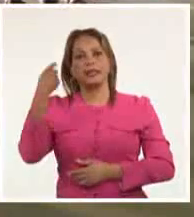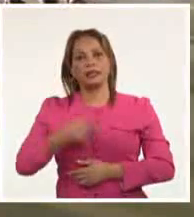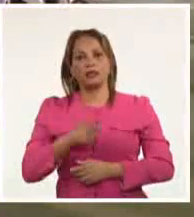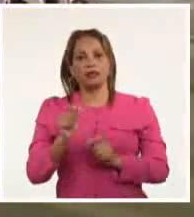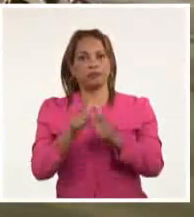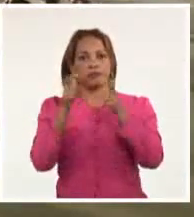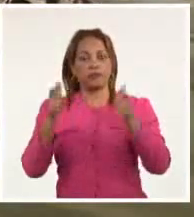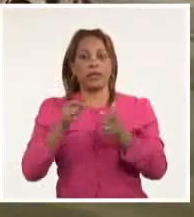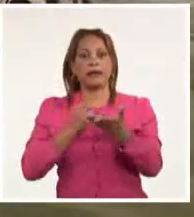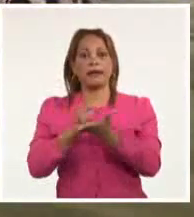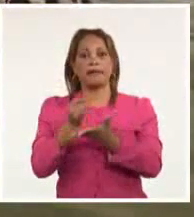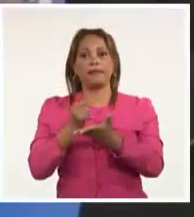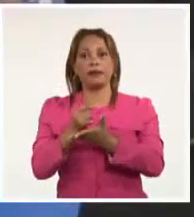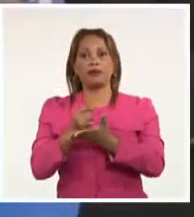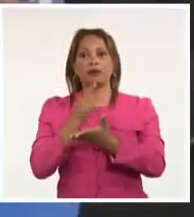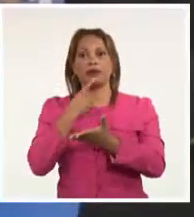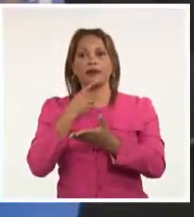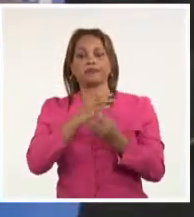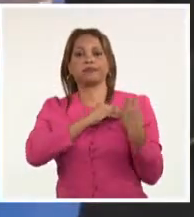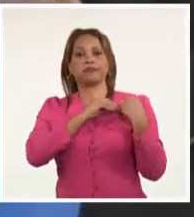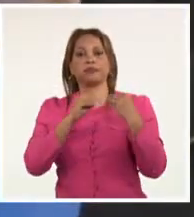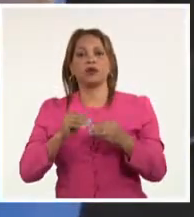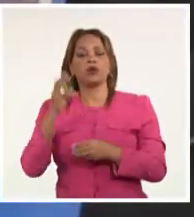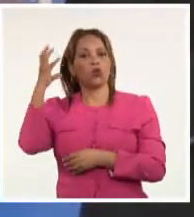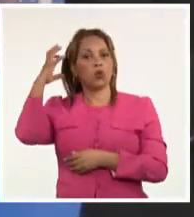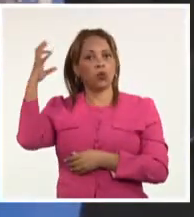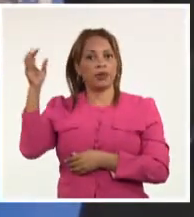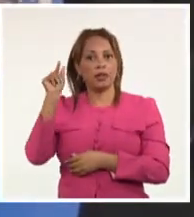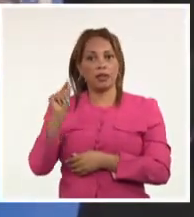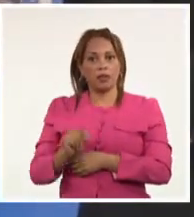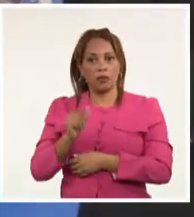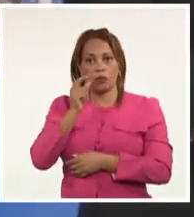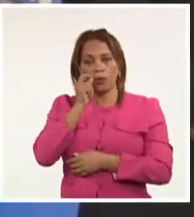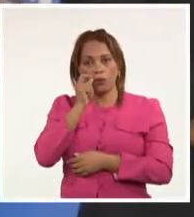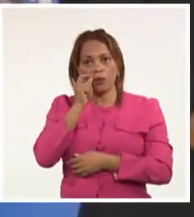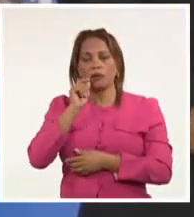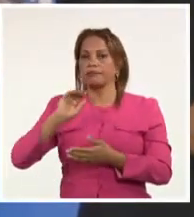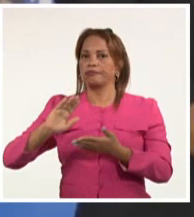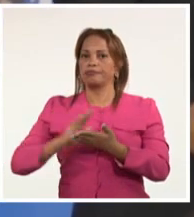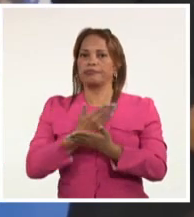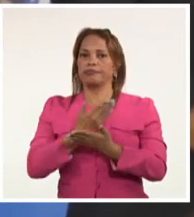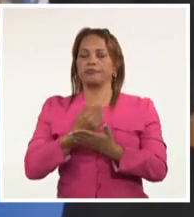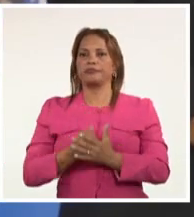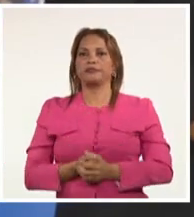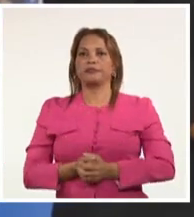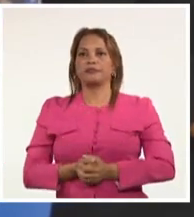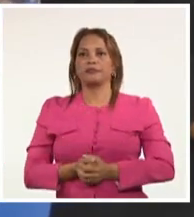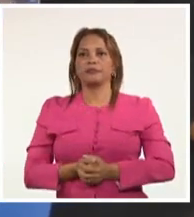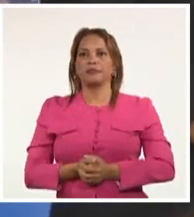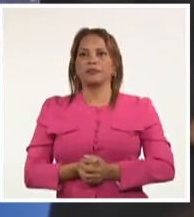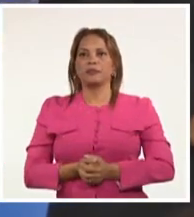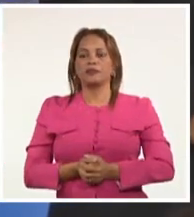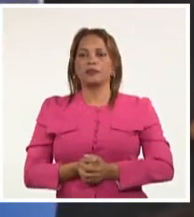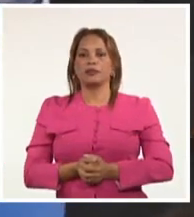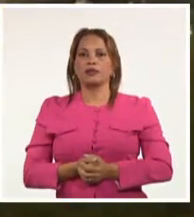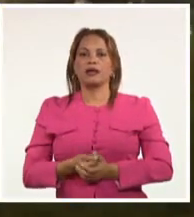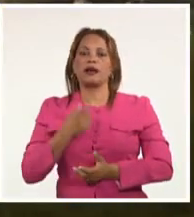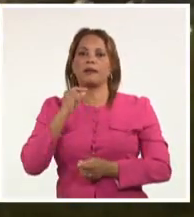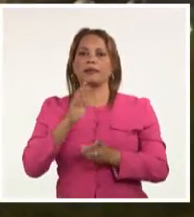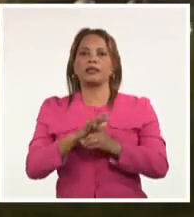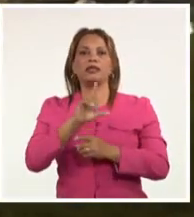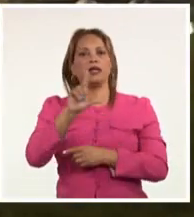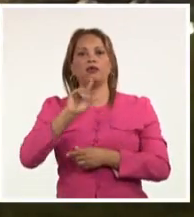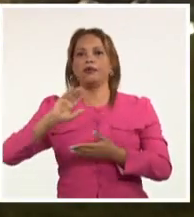mayoría este miércoles la destitución del gobernador Ibanez Rocha del Distrito Federal, que está fuera de su cargo desde el lunes.